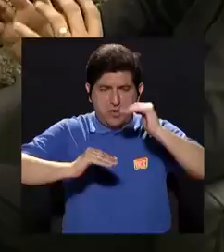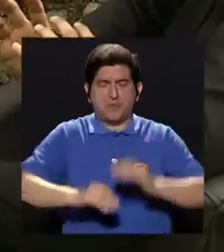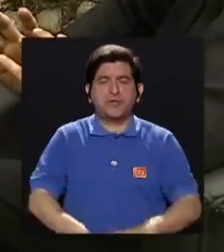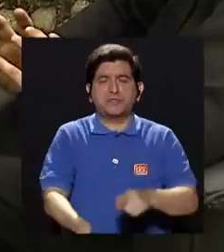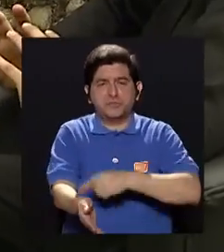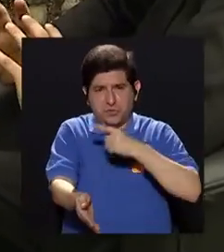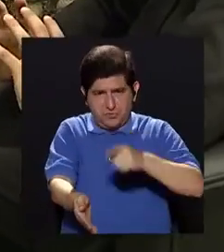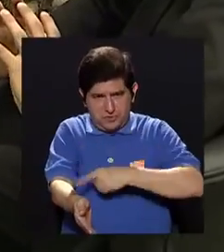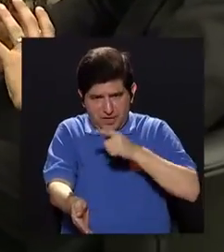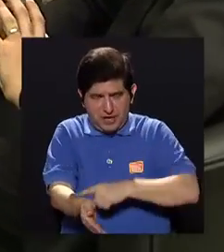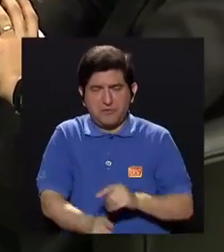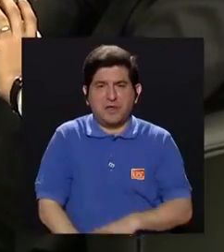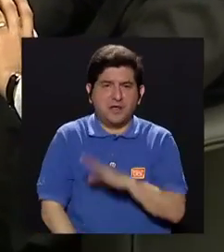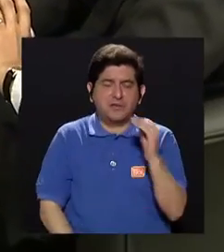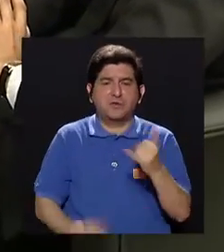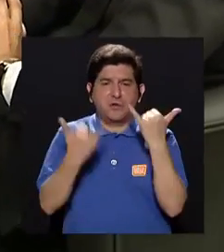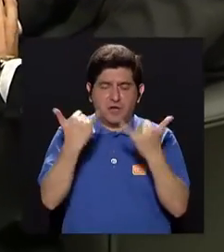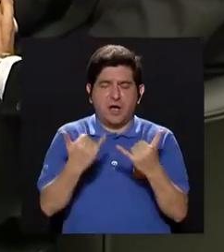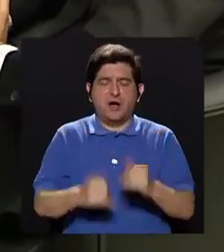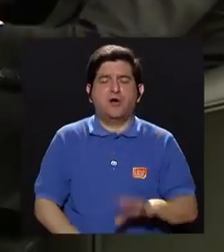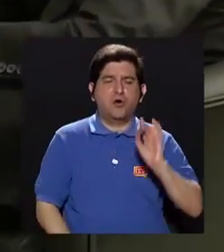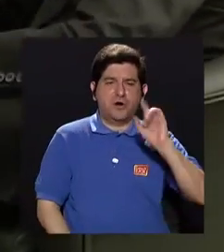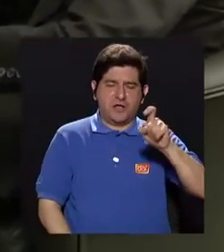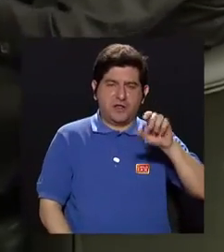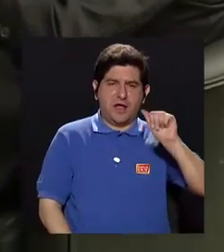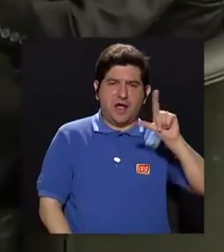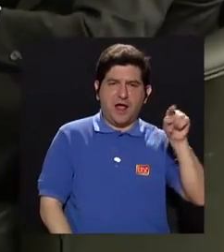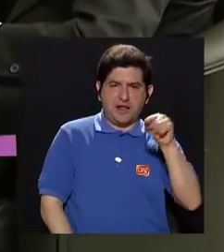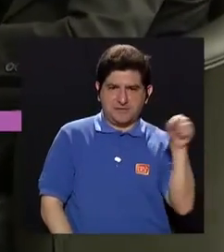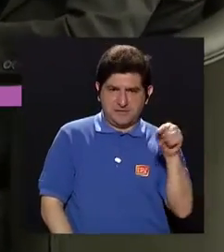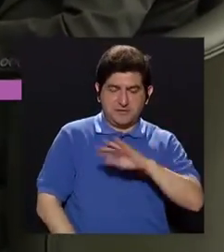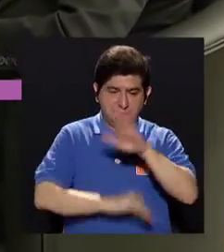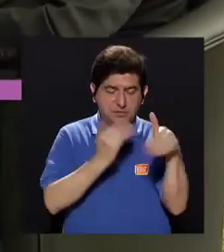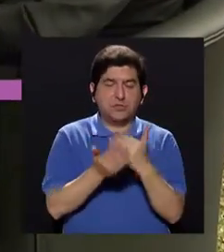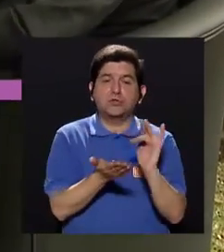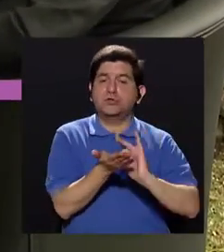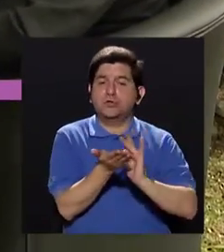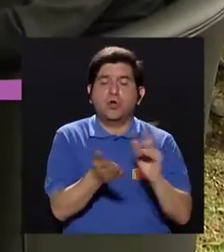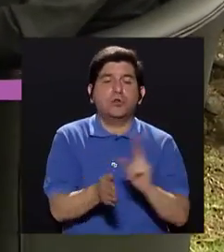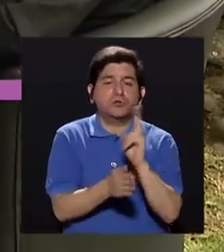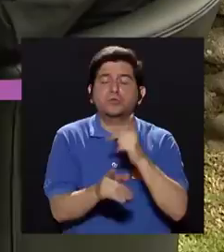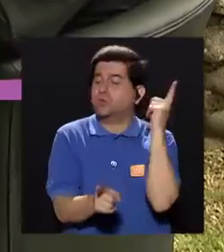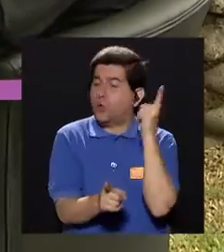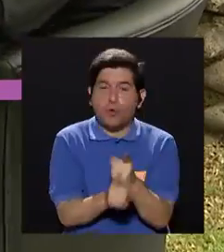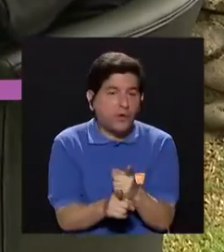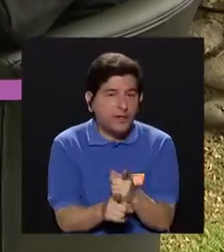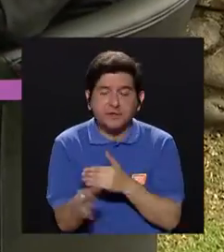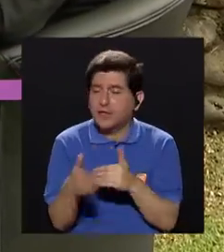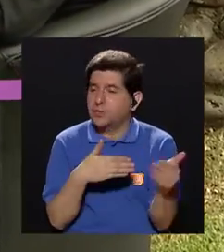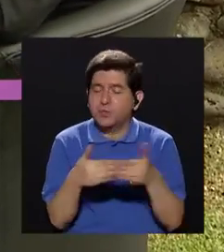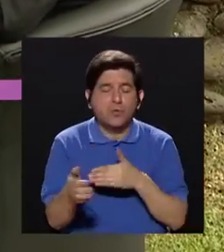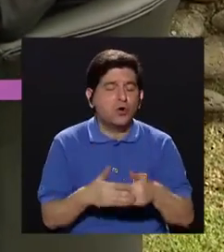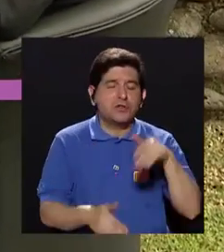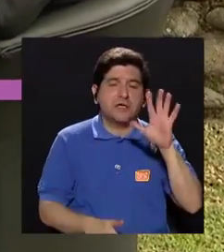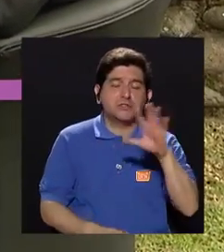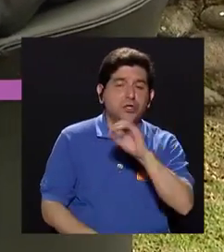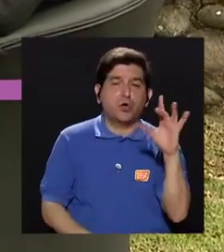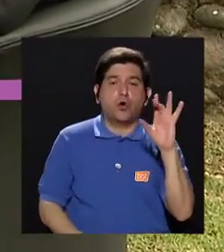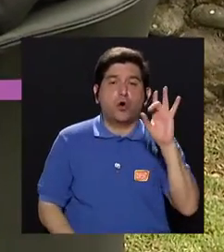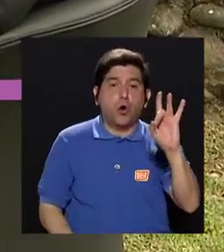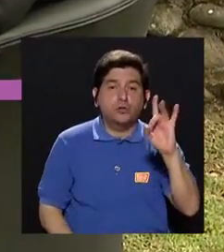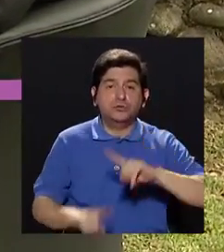diabetes y su reciente diagnóstico de Alzheimer, toda la medicación que toma es adecuada, aunque sean cinco u ocho